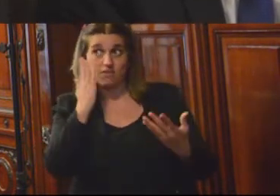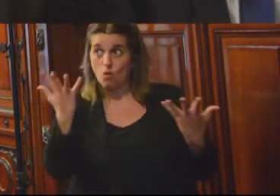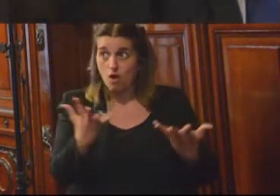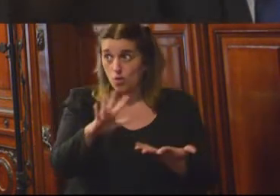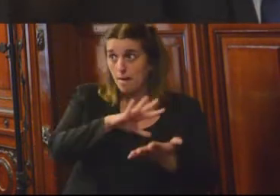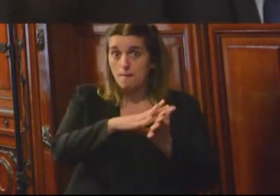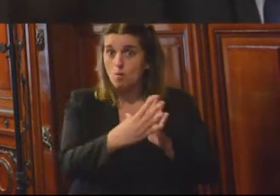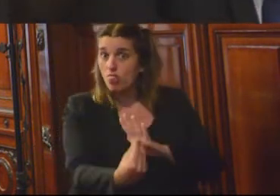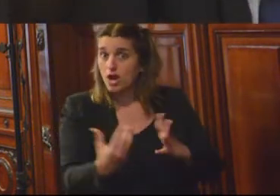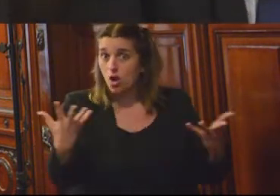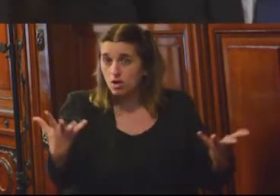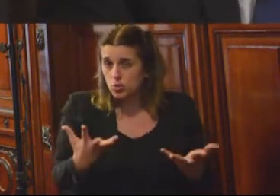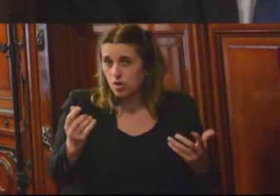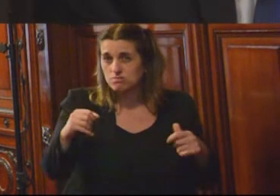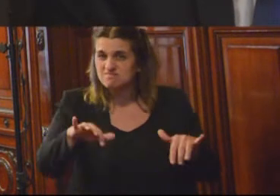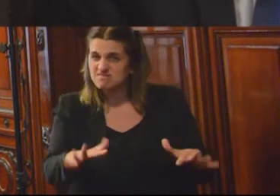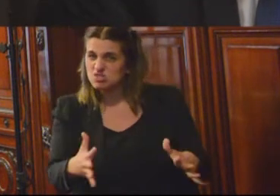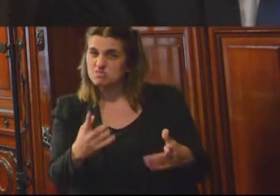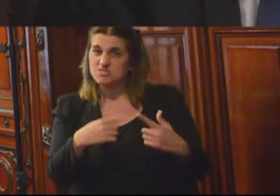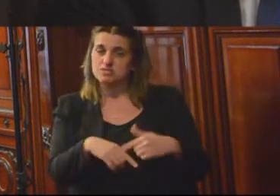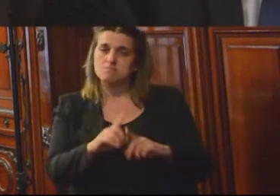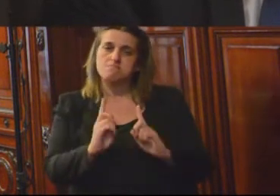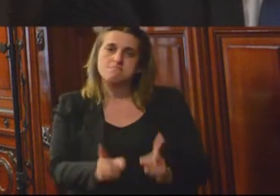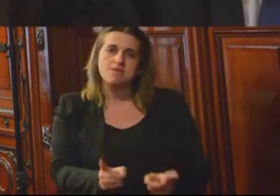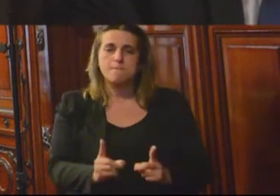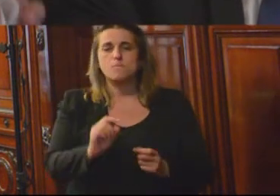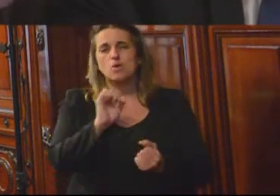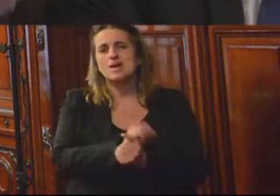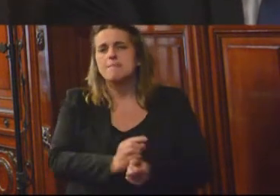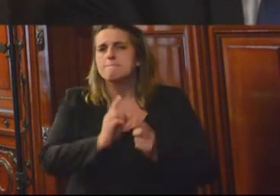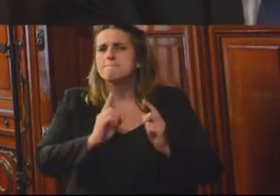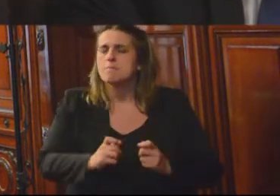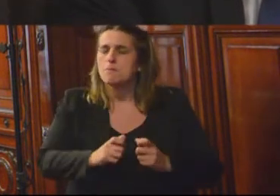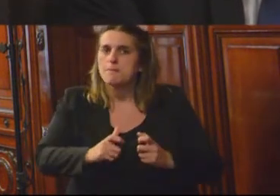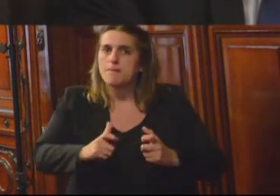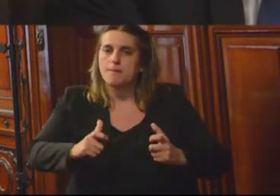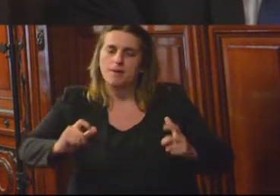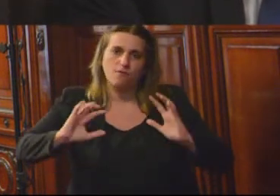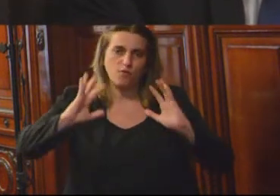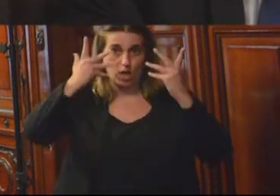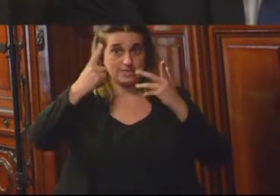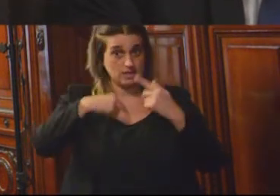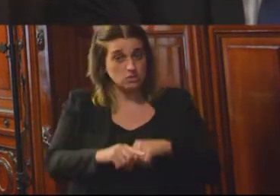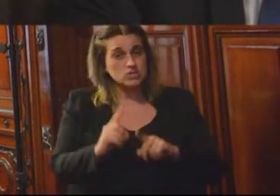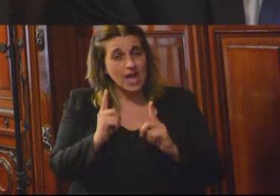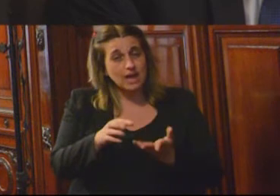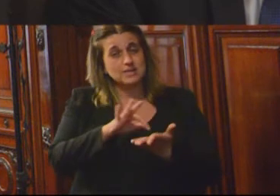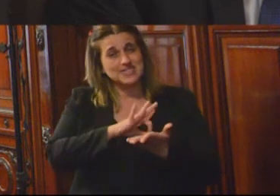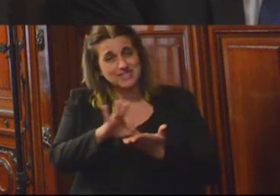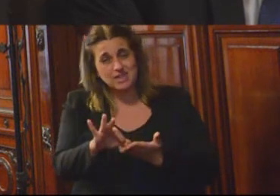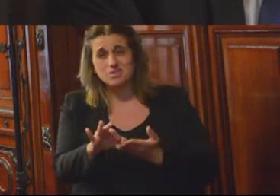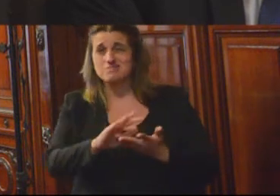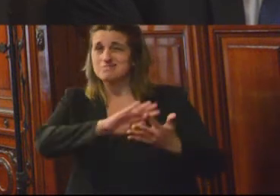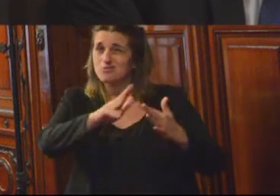vigentes resultan en un aparato reproductor de la violencia, por eso creemos que hay sistemas y modelos penitenciarios